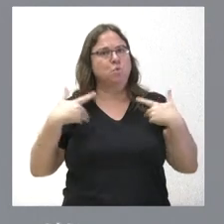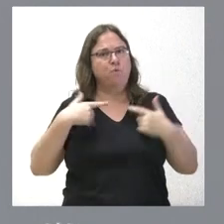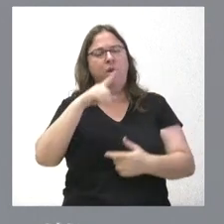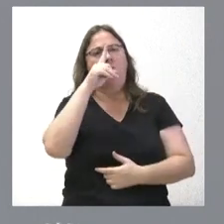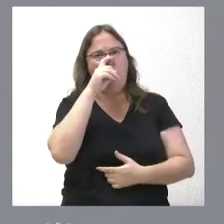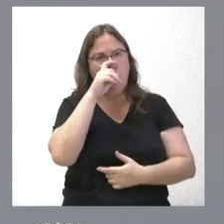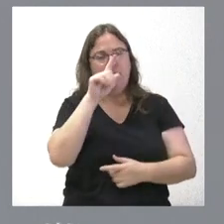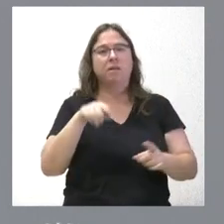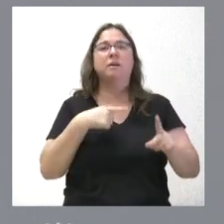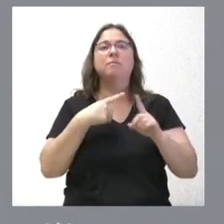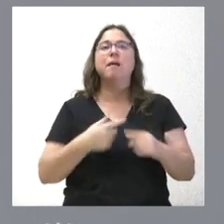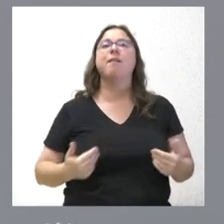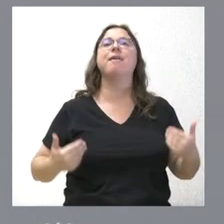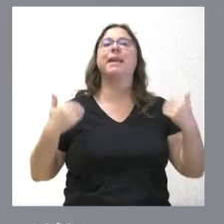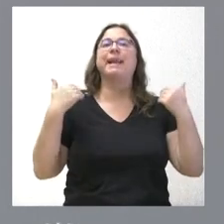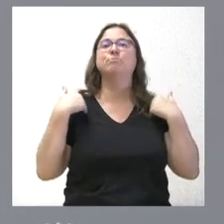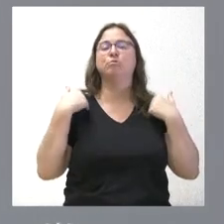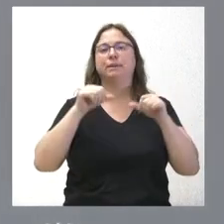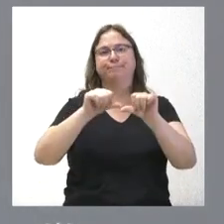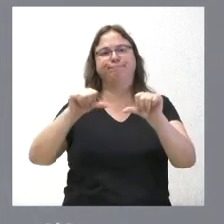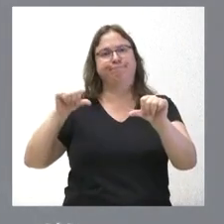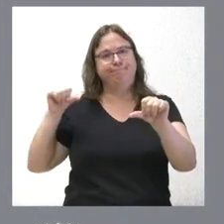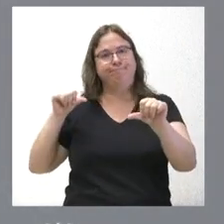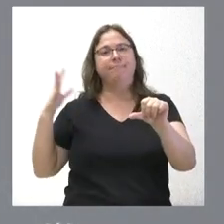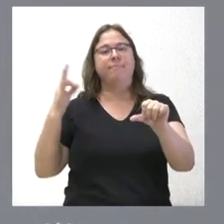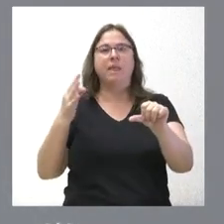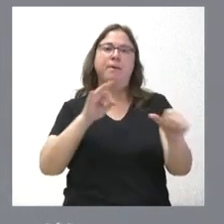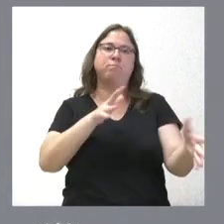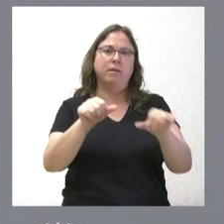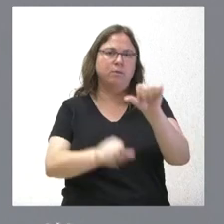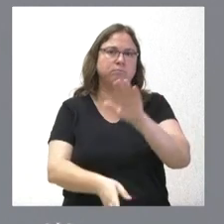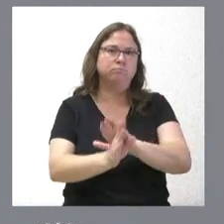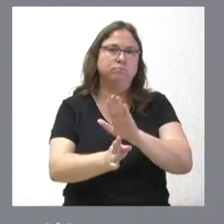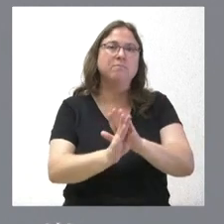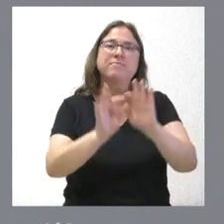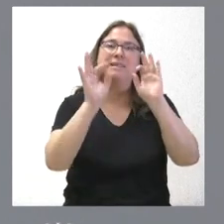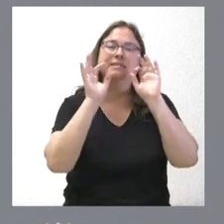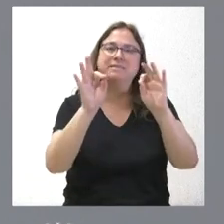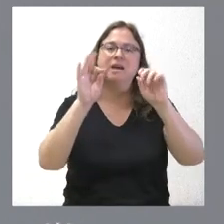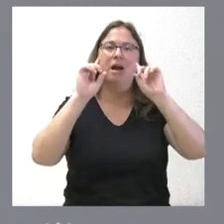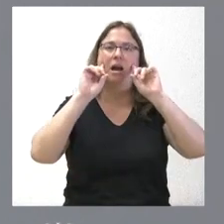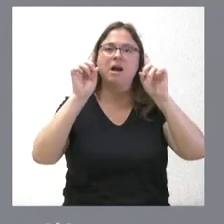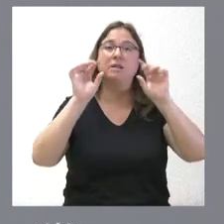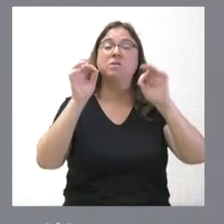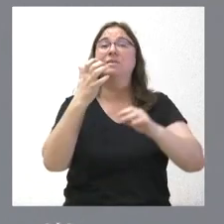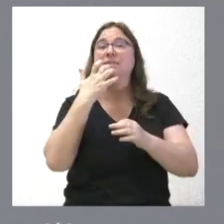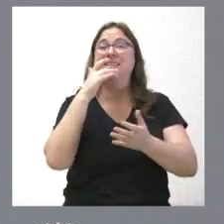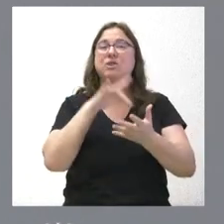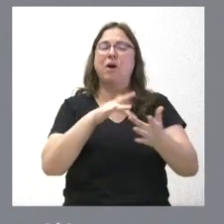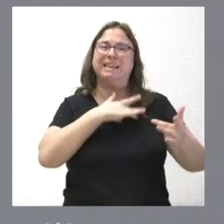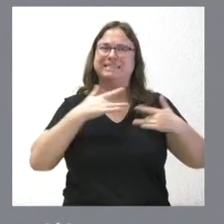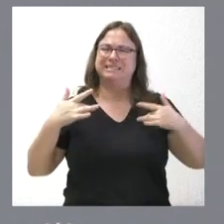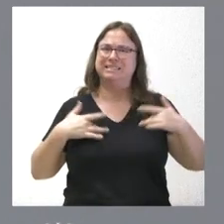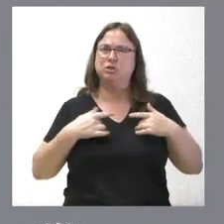el nivel de responsabilidad que hemos tenido todo este periodo tiene que seguirse manteniendo, especialmente en el caso de cuando se tengan síntomas de